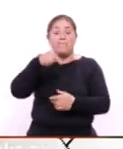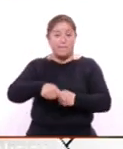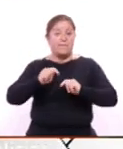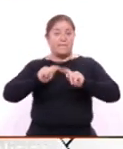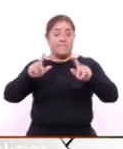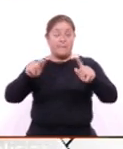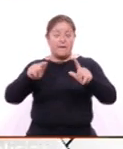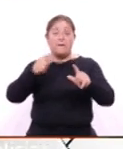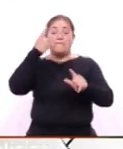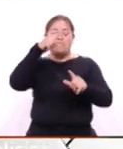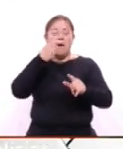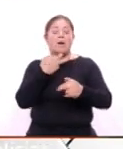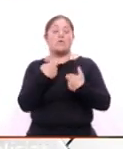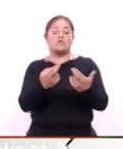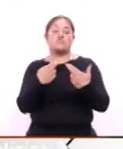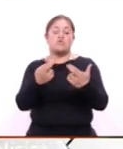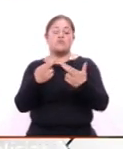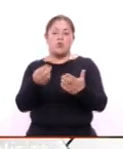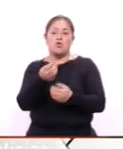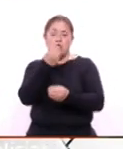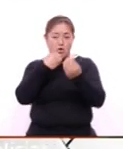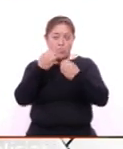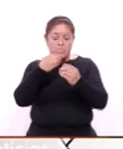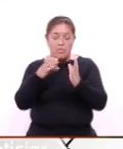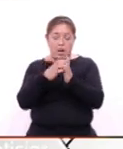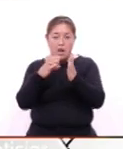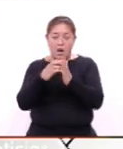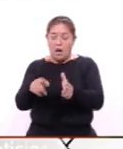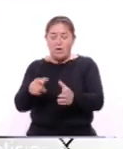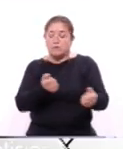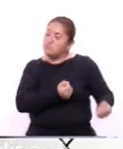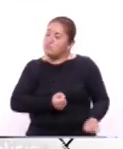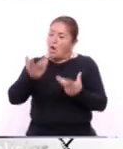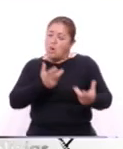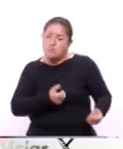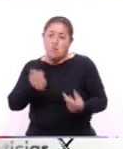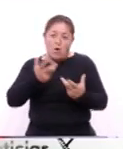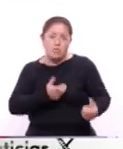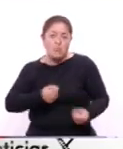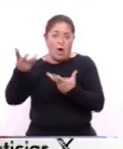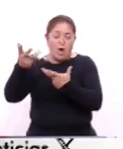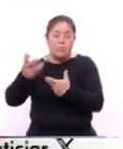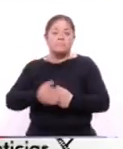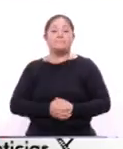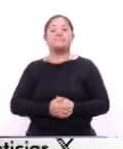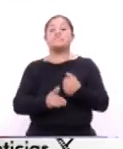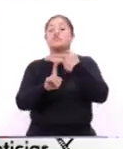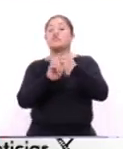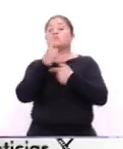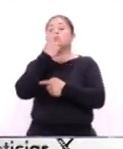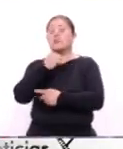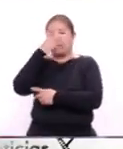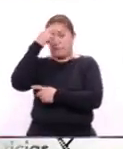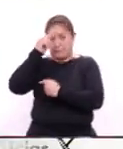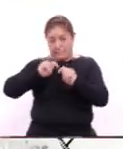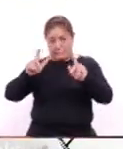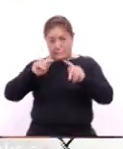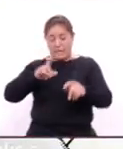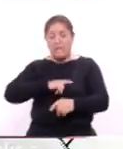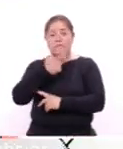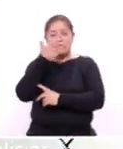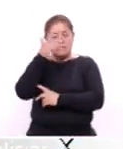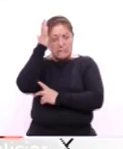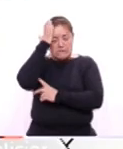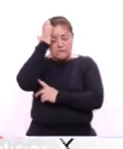para mandar ayuda humanitaria La Cruz Roja Tlaxcala cuenta con siete delegaciones